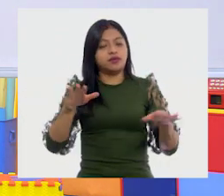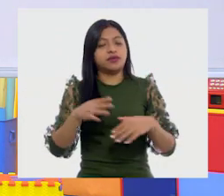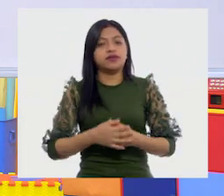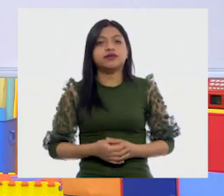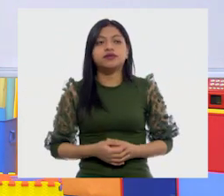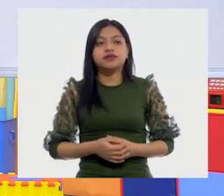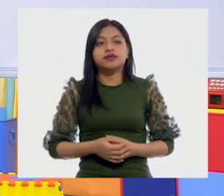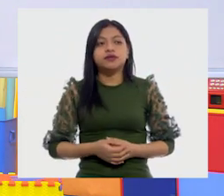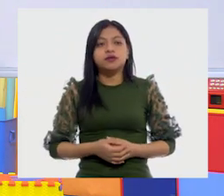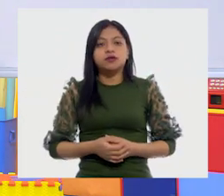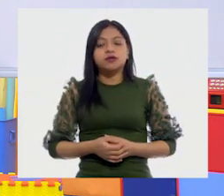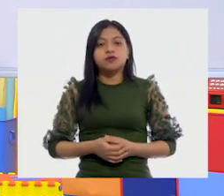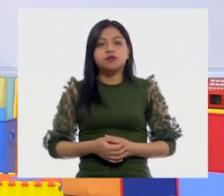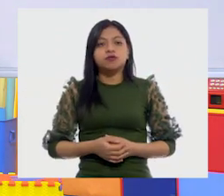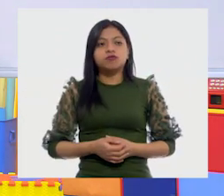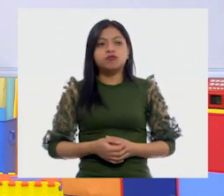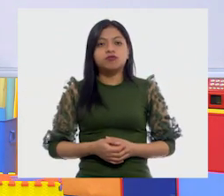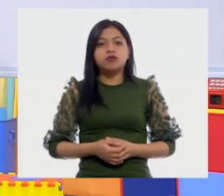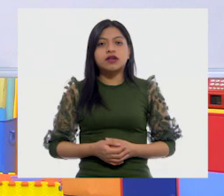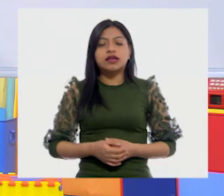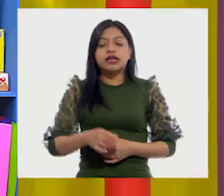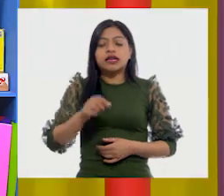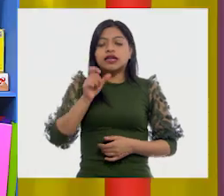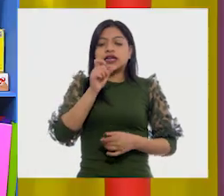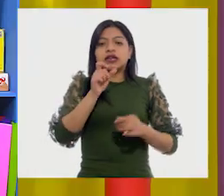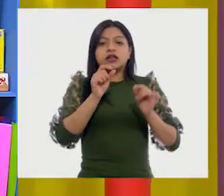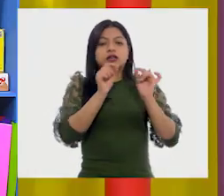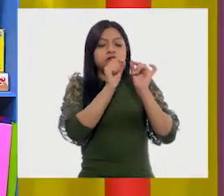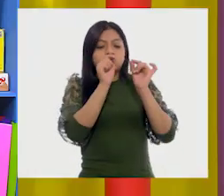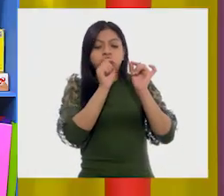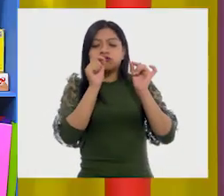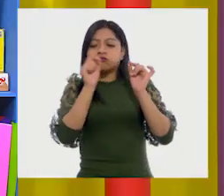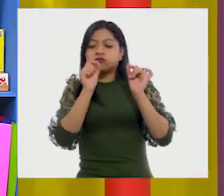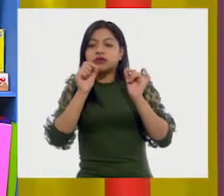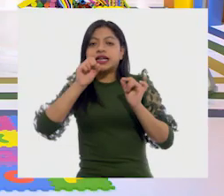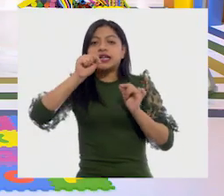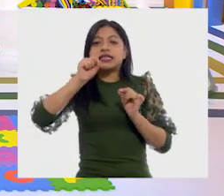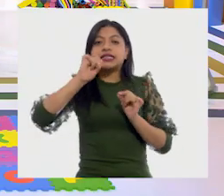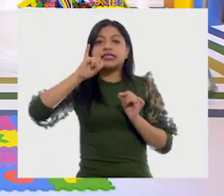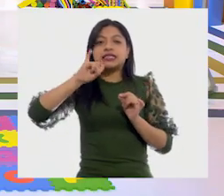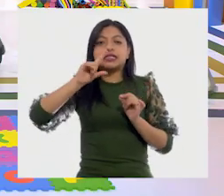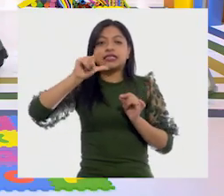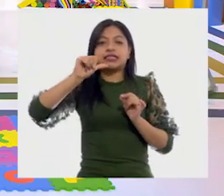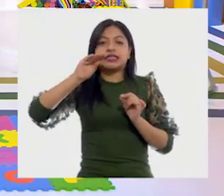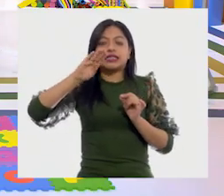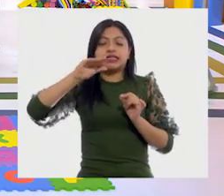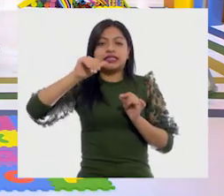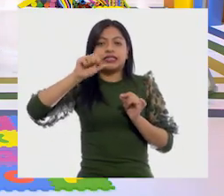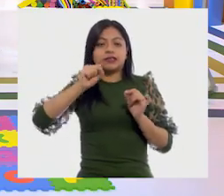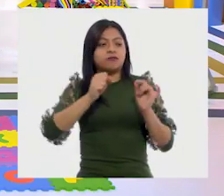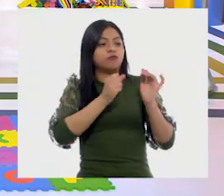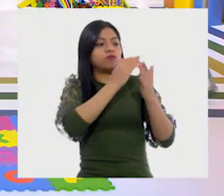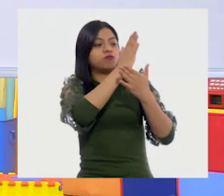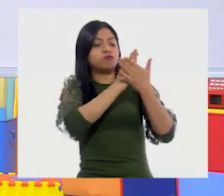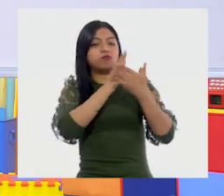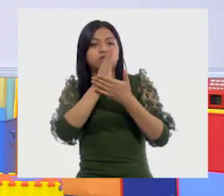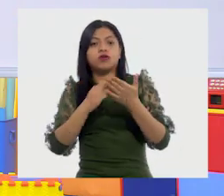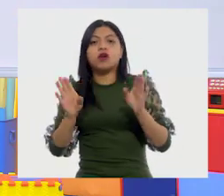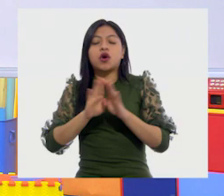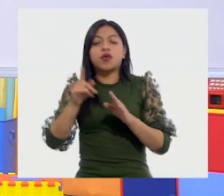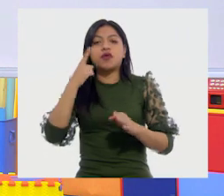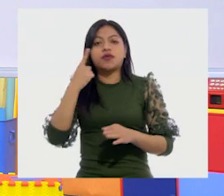ver cuántas sílabas tiene, ¿te parece? Va. Con aplausos vamos a ir viendo el cartel informativo. Entonces